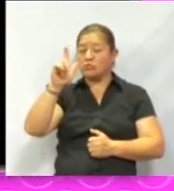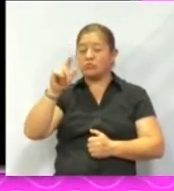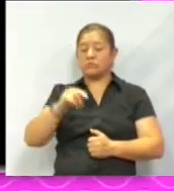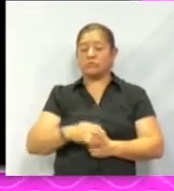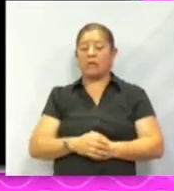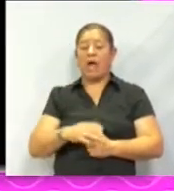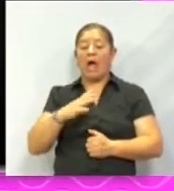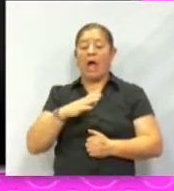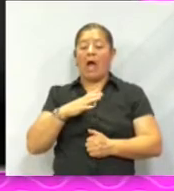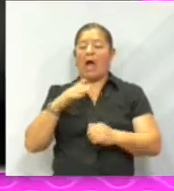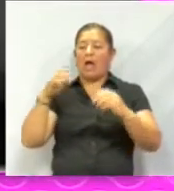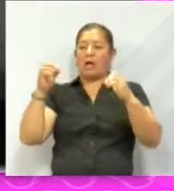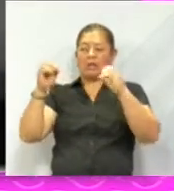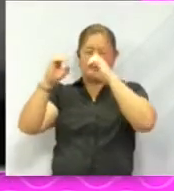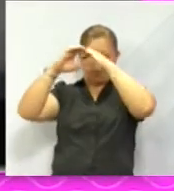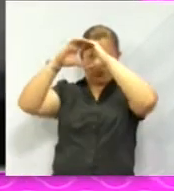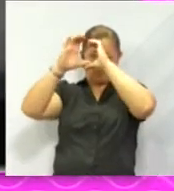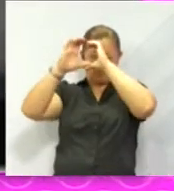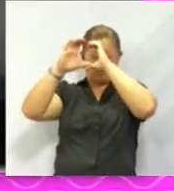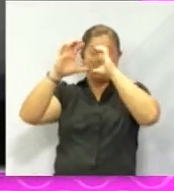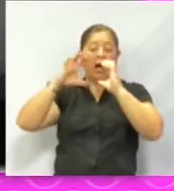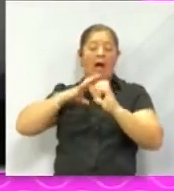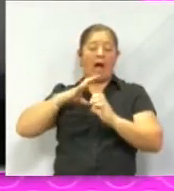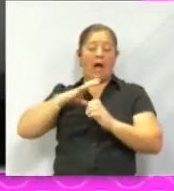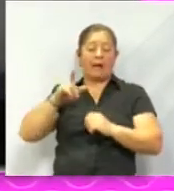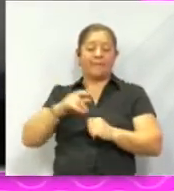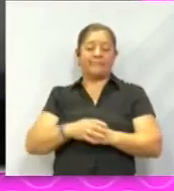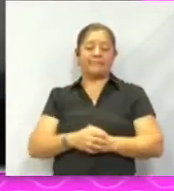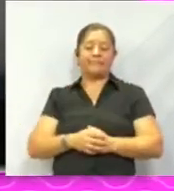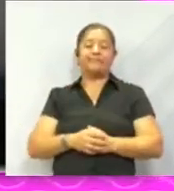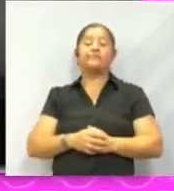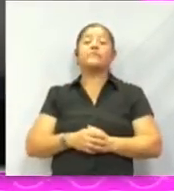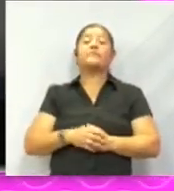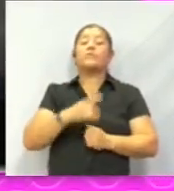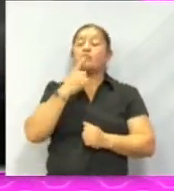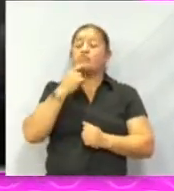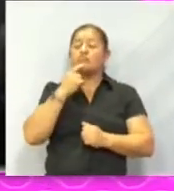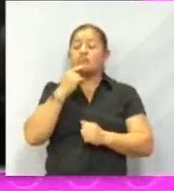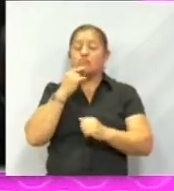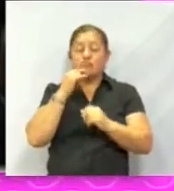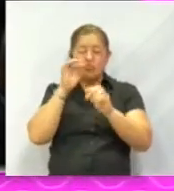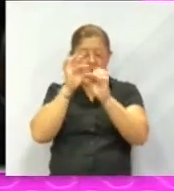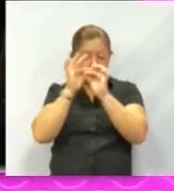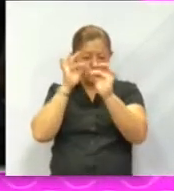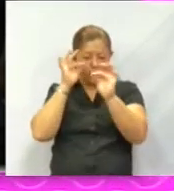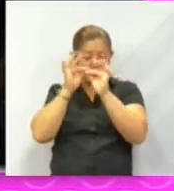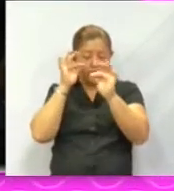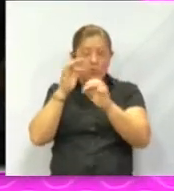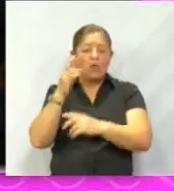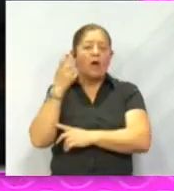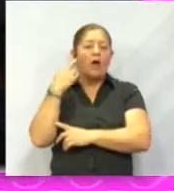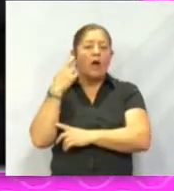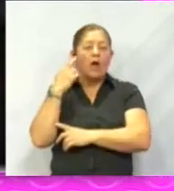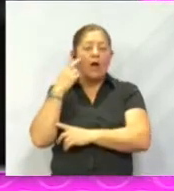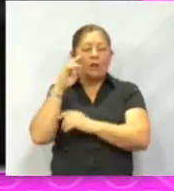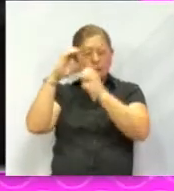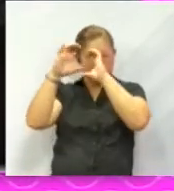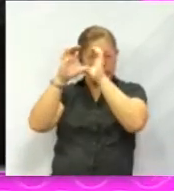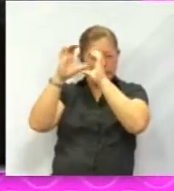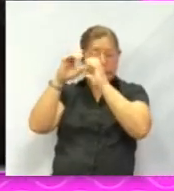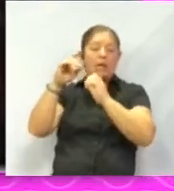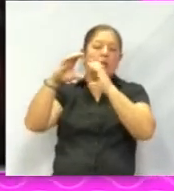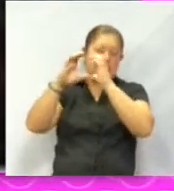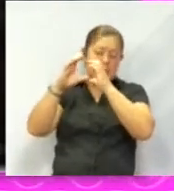colectas, entonces existen los telescopios visibles infrarrojos o ópticos infrarrojos, los radiotelescopios, los telescopios de altas